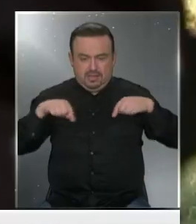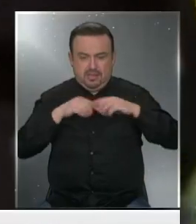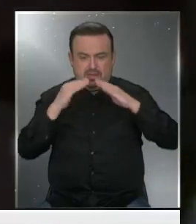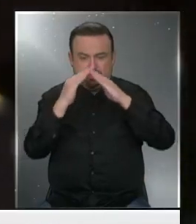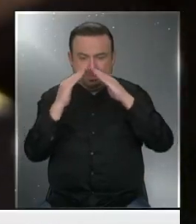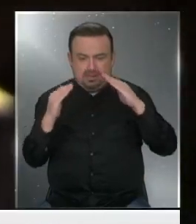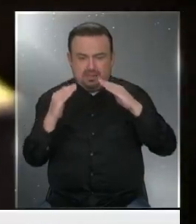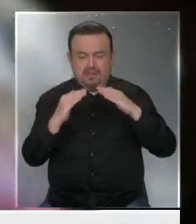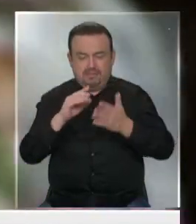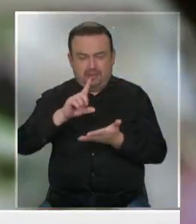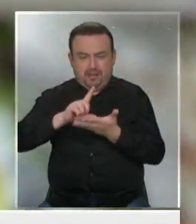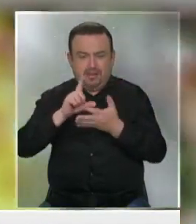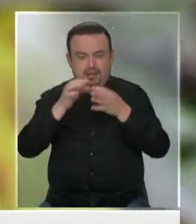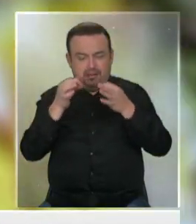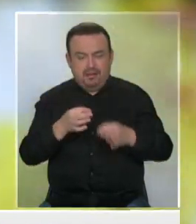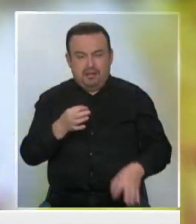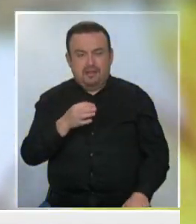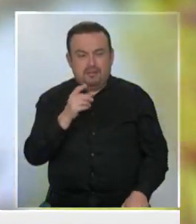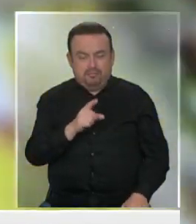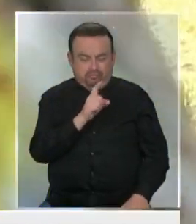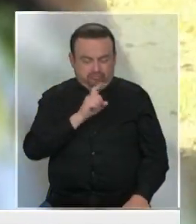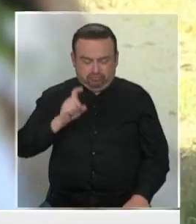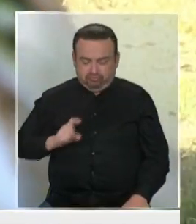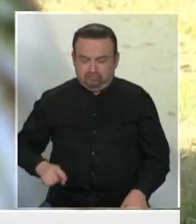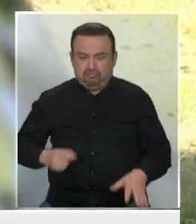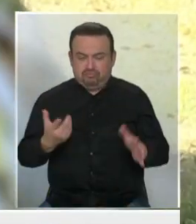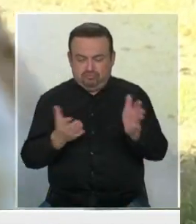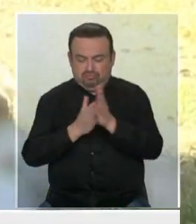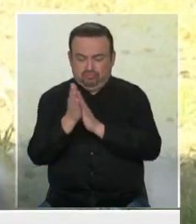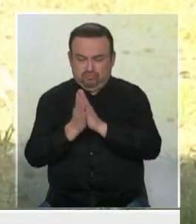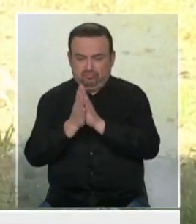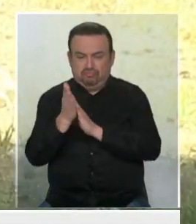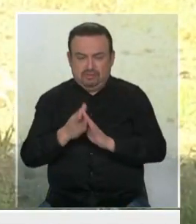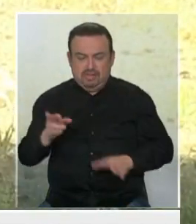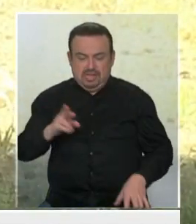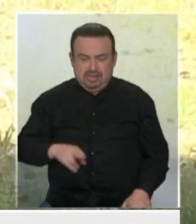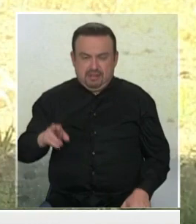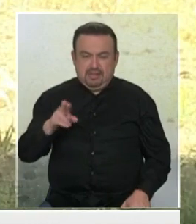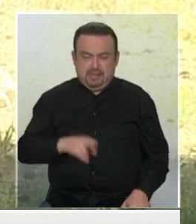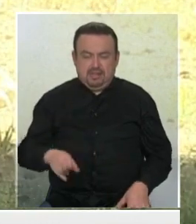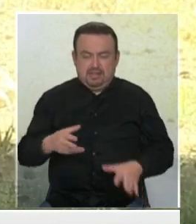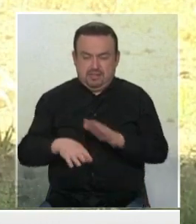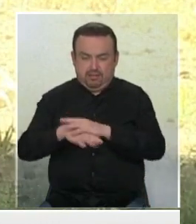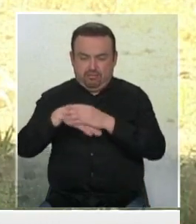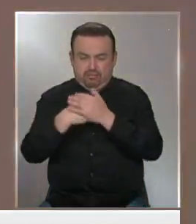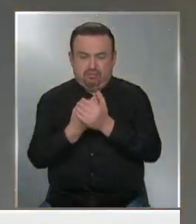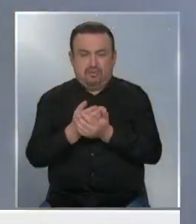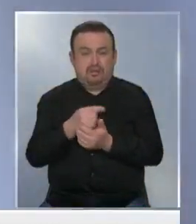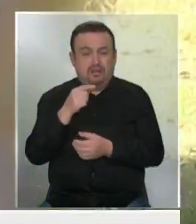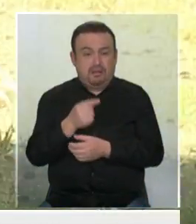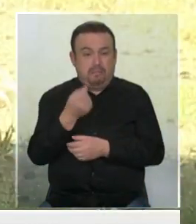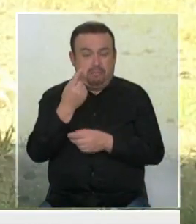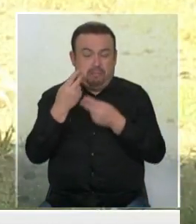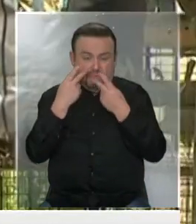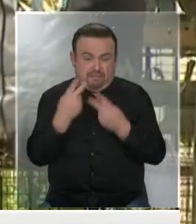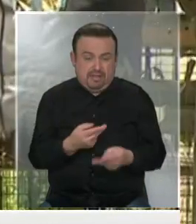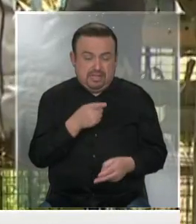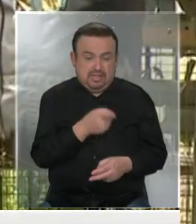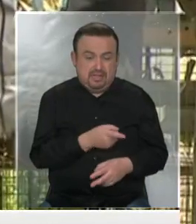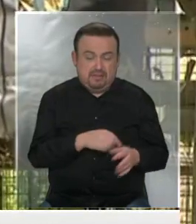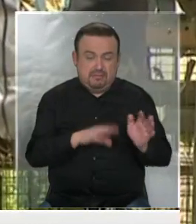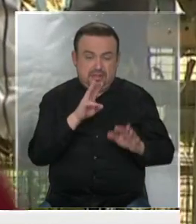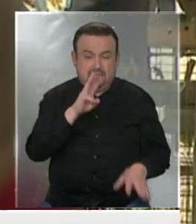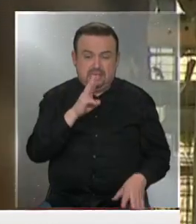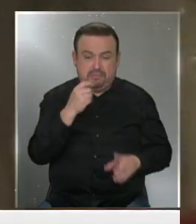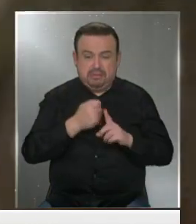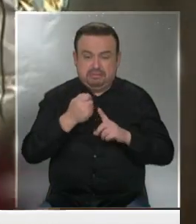especializados para poder sanitizar y lavarse las manos cada cierto punto. Se trata de la primera visita a este recinto en más